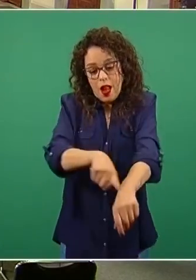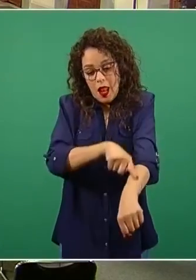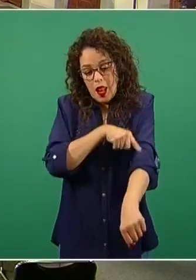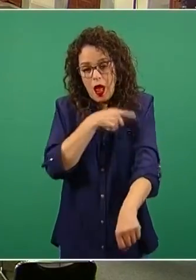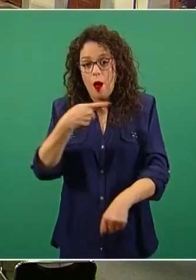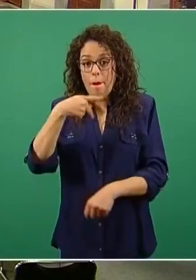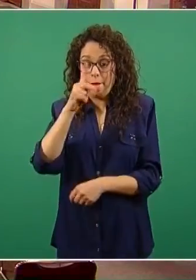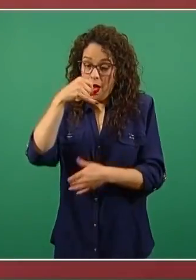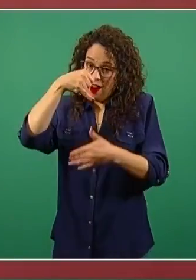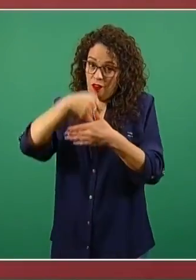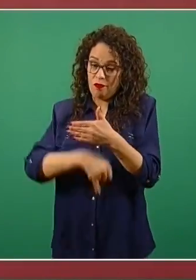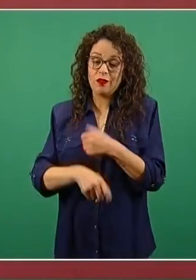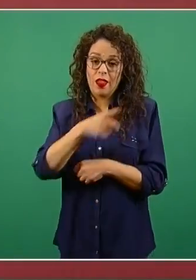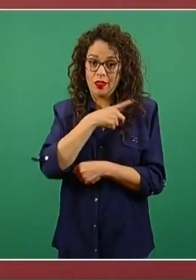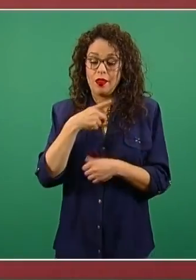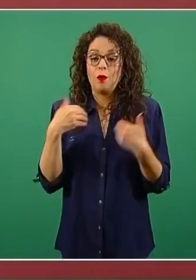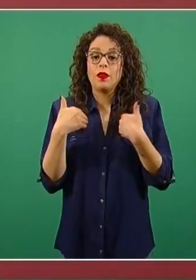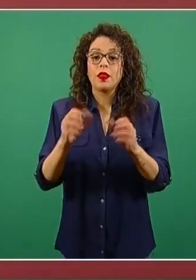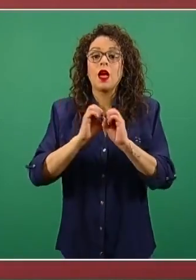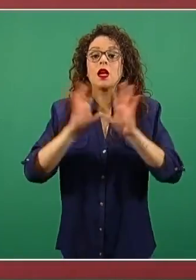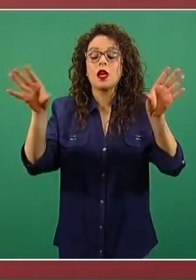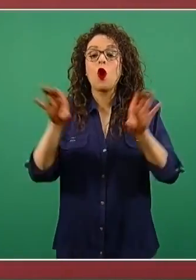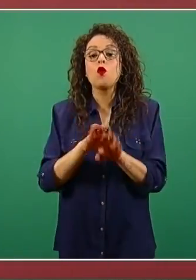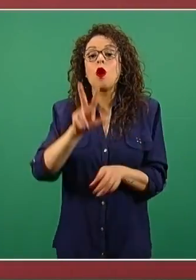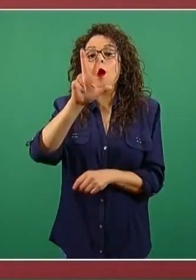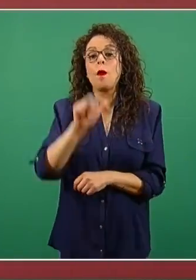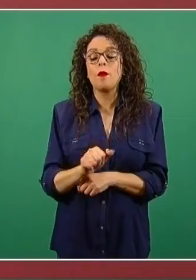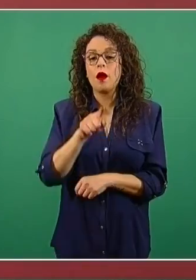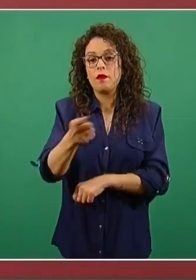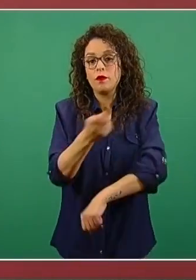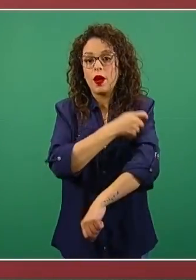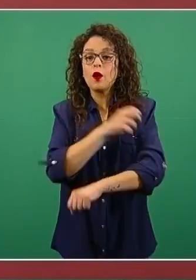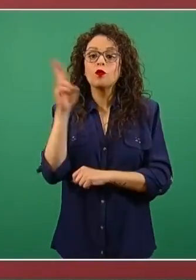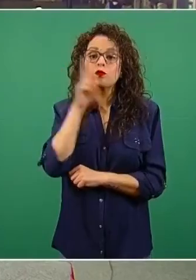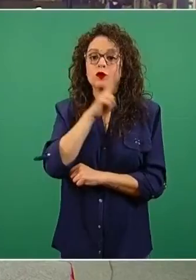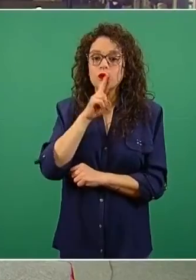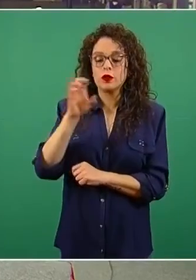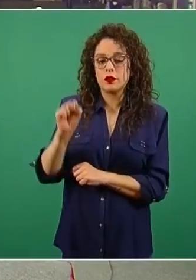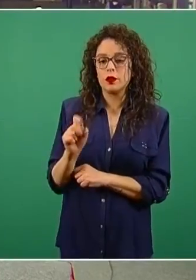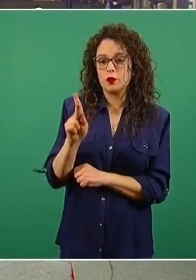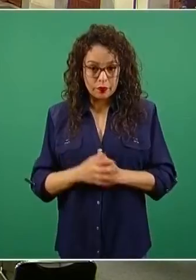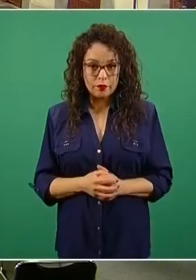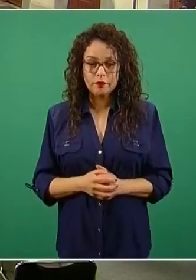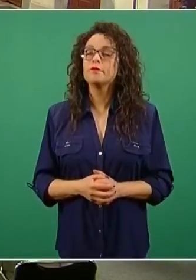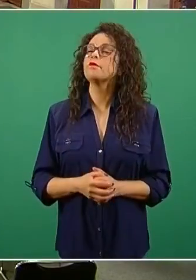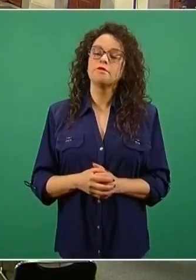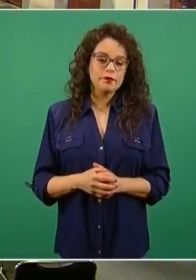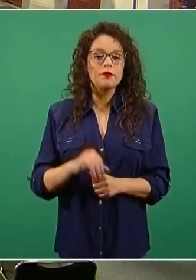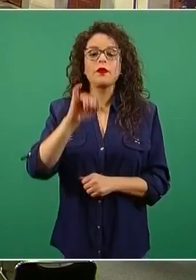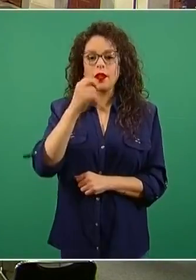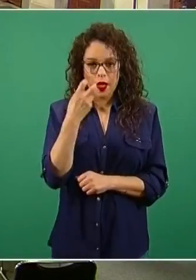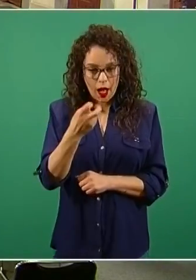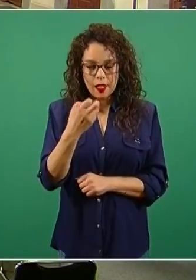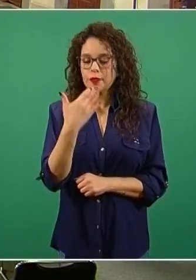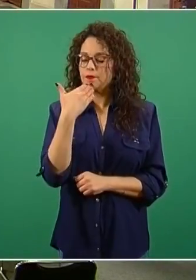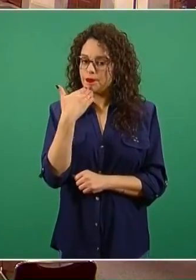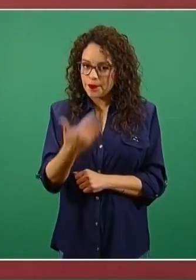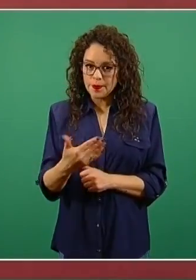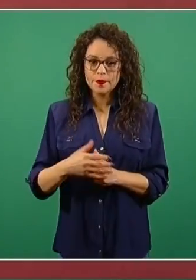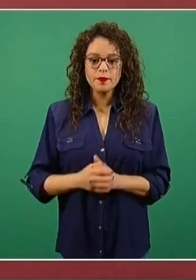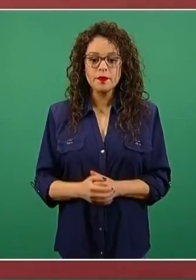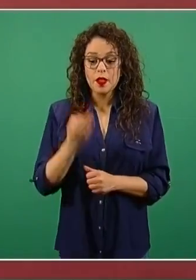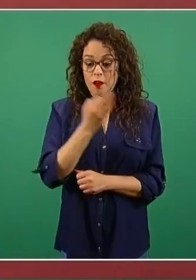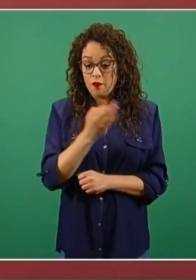resultó negativo, por lo cual ya es baja la probabilidad de que esté contagiado, pero por protocolo estará en resguardo hasta el